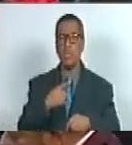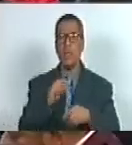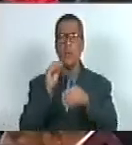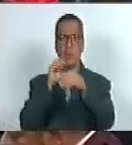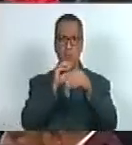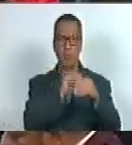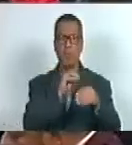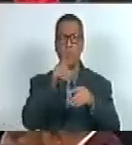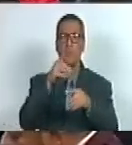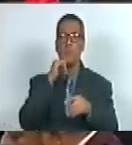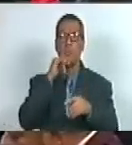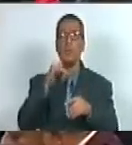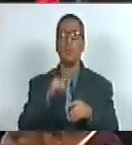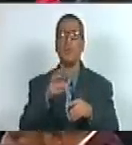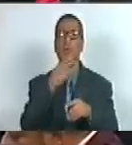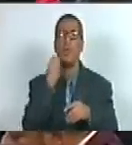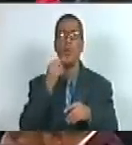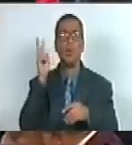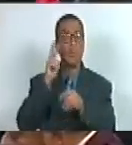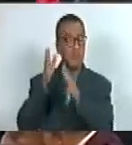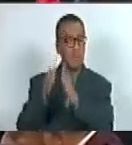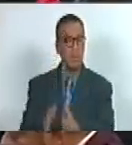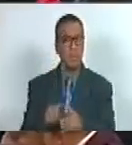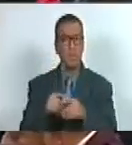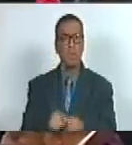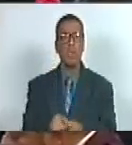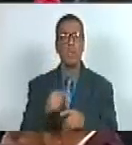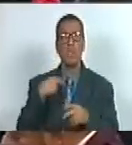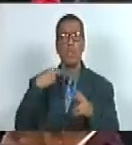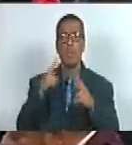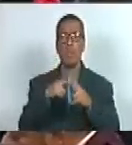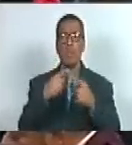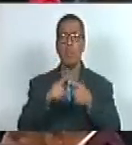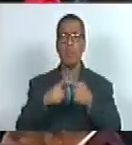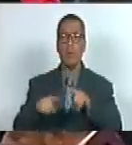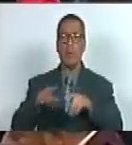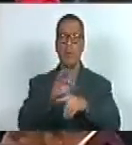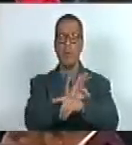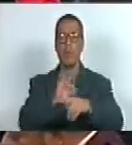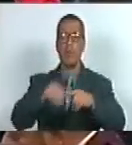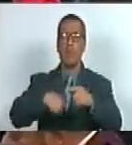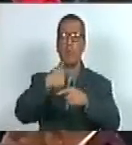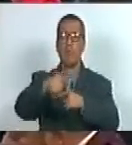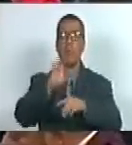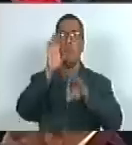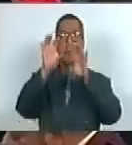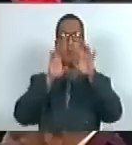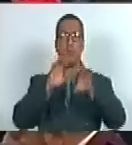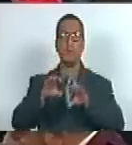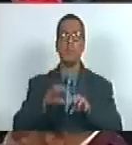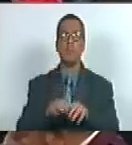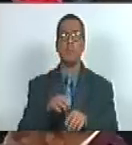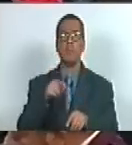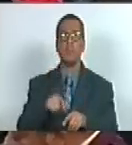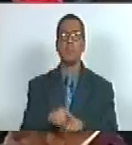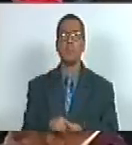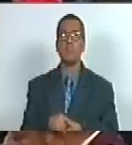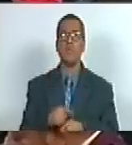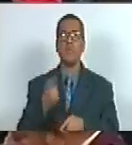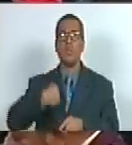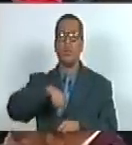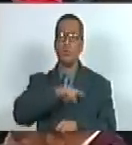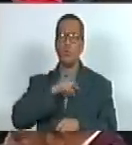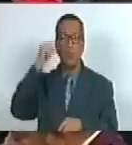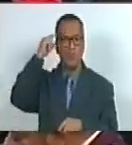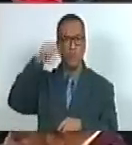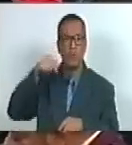mensaje a los venezolanos y venezolanas que se encuentran fuera de nuestras tierras miren los que estamos aquí